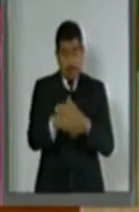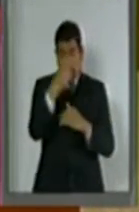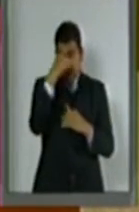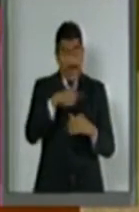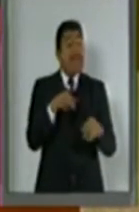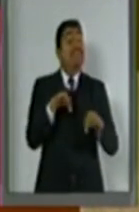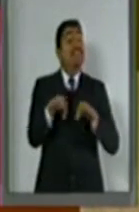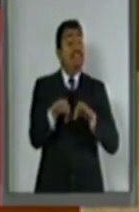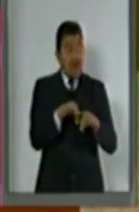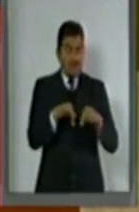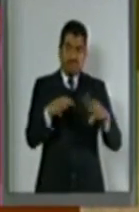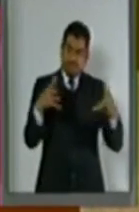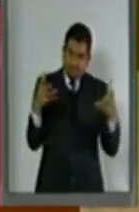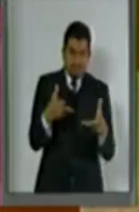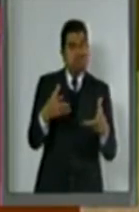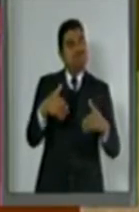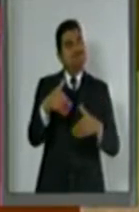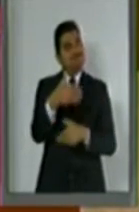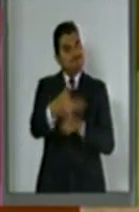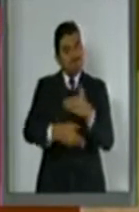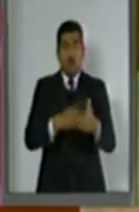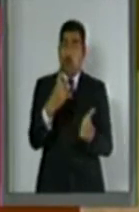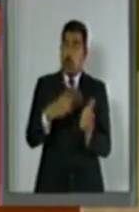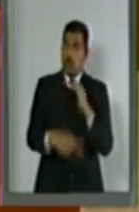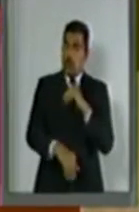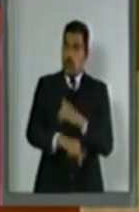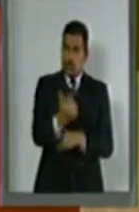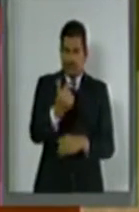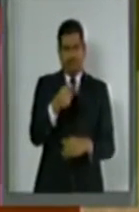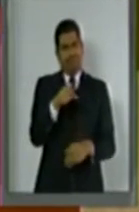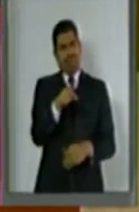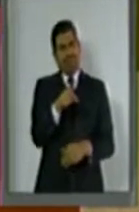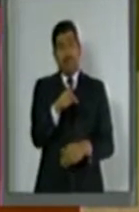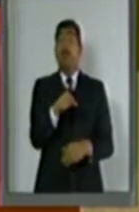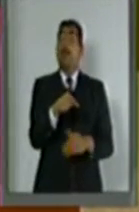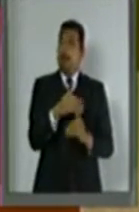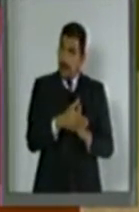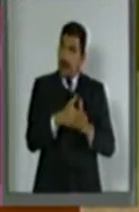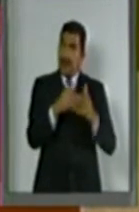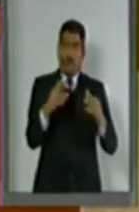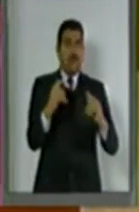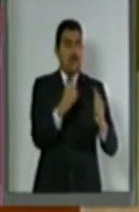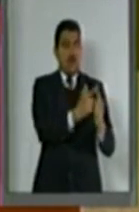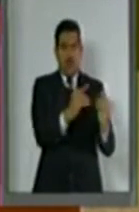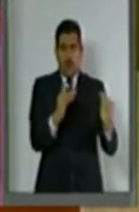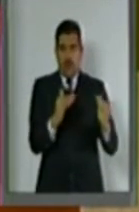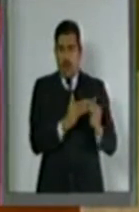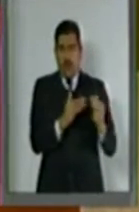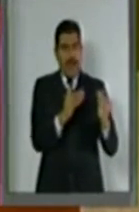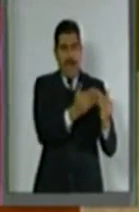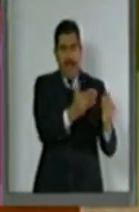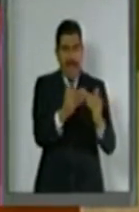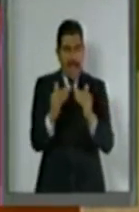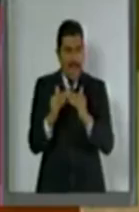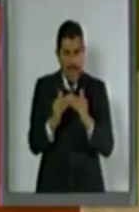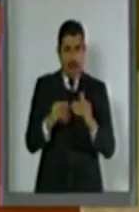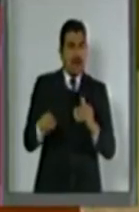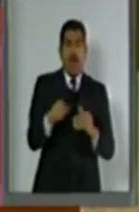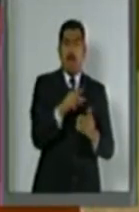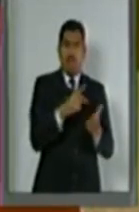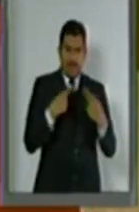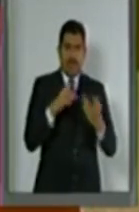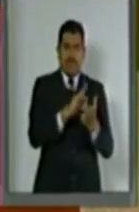emprendimiento, según la ENIT 2012, hay una presencia más alta de hogares de personas con discapacidad de menos ingresos.